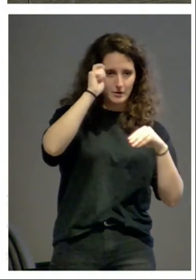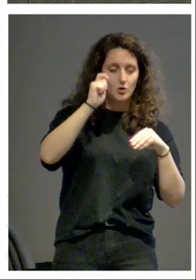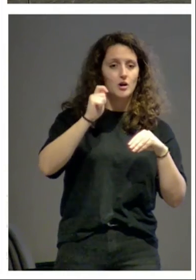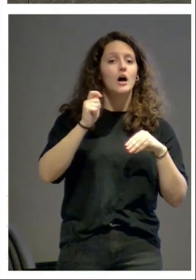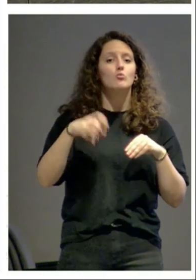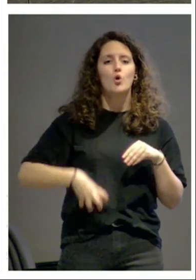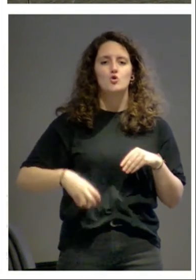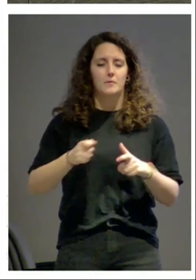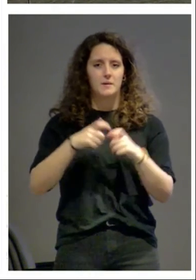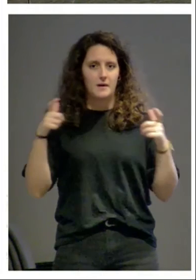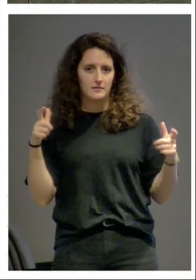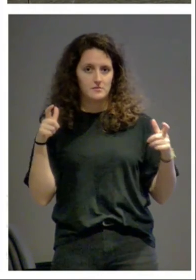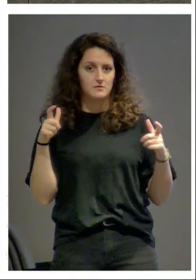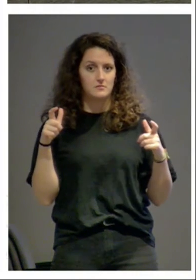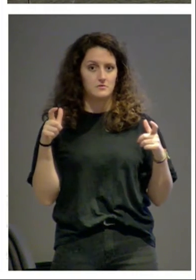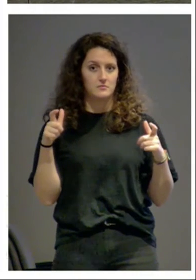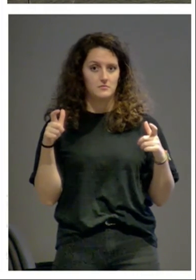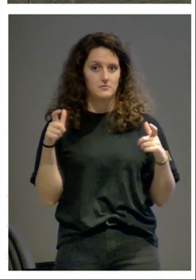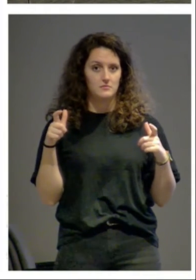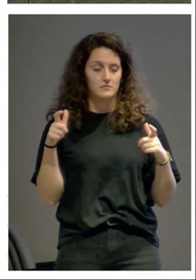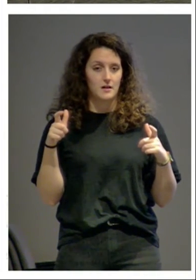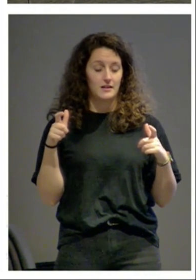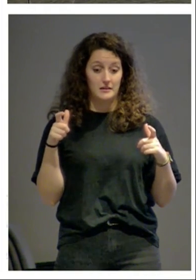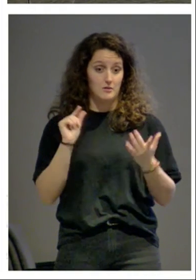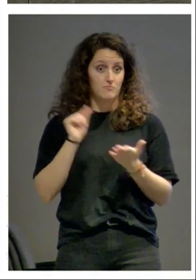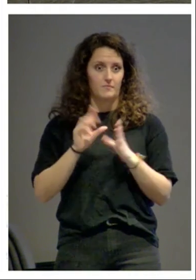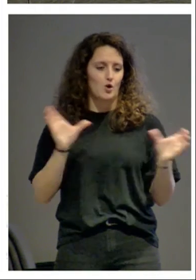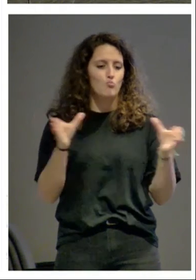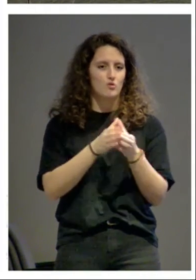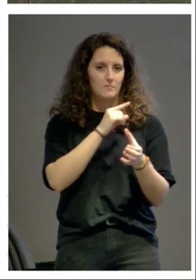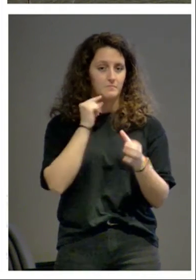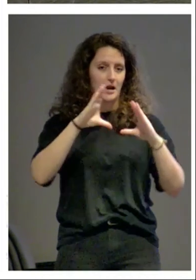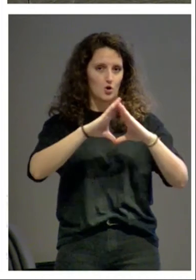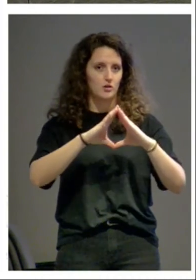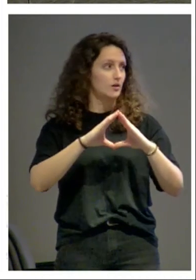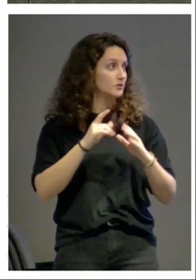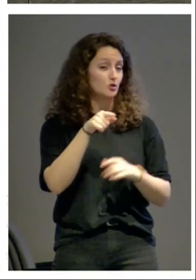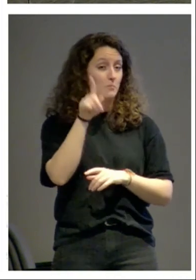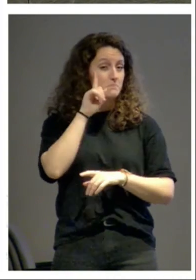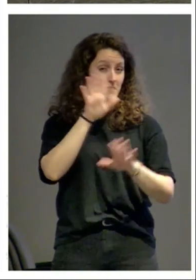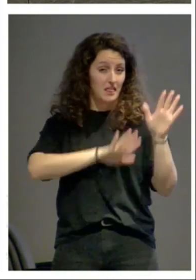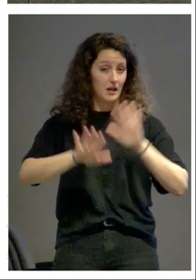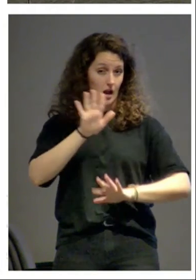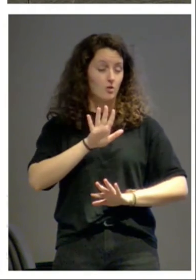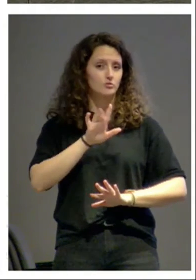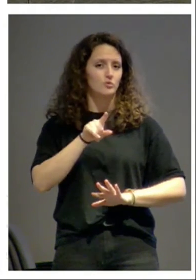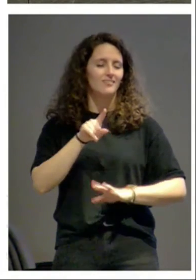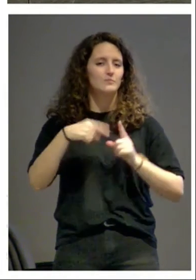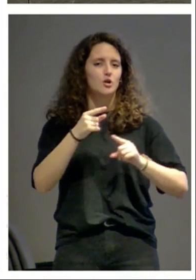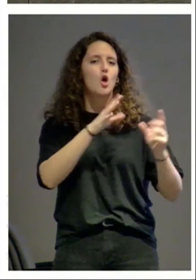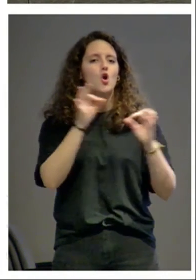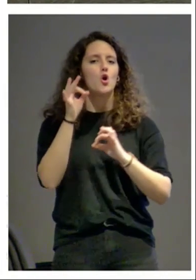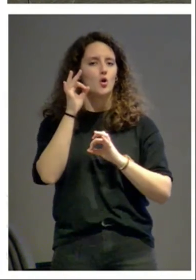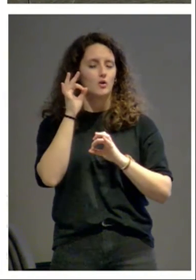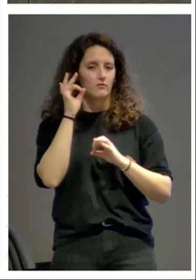y enseguida comunidades parroquiales esto que parece un caos tiene sentido pero tiene un